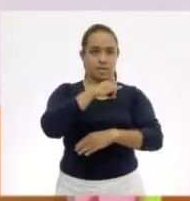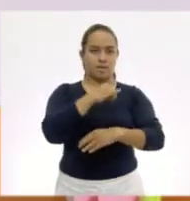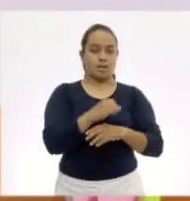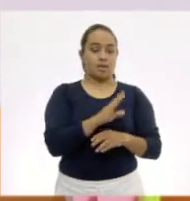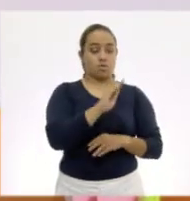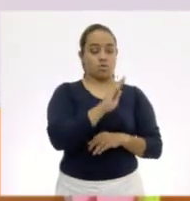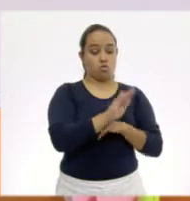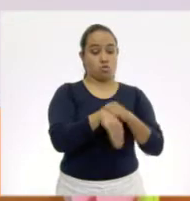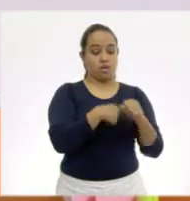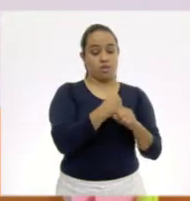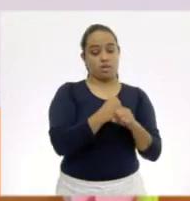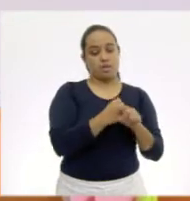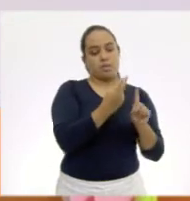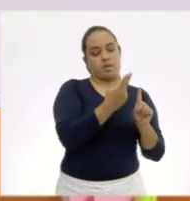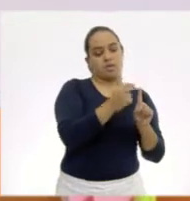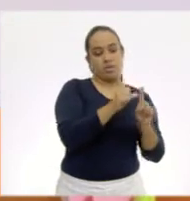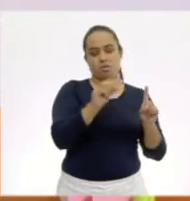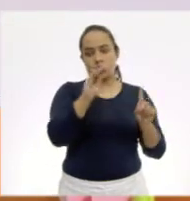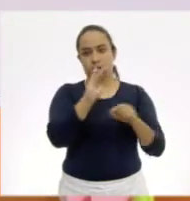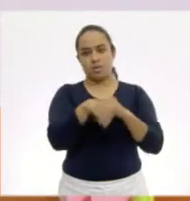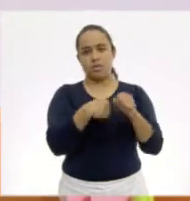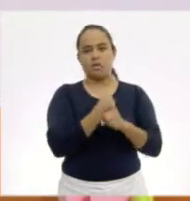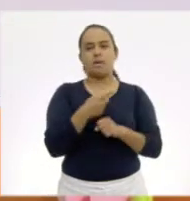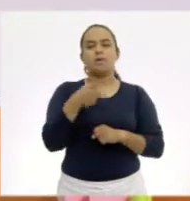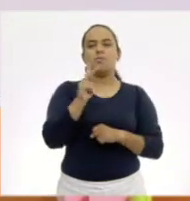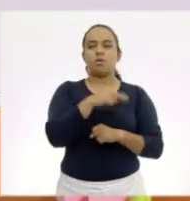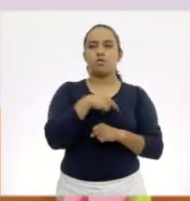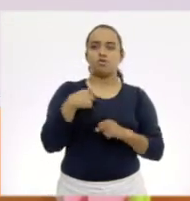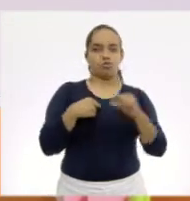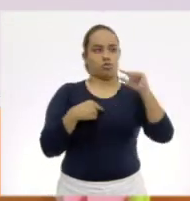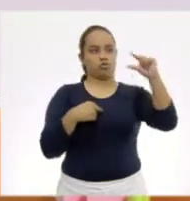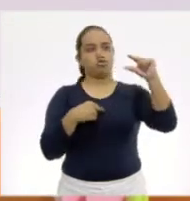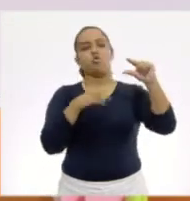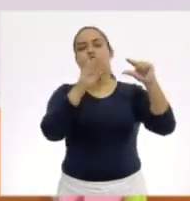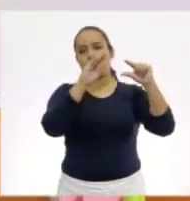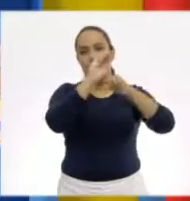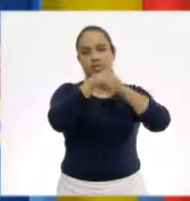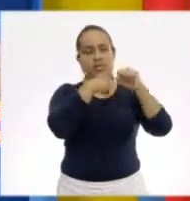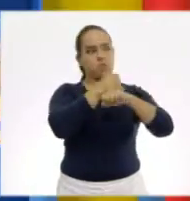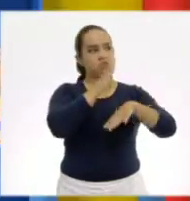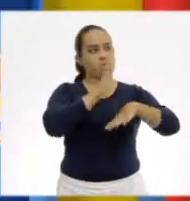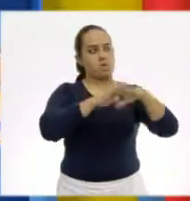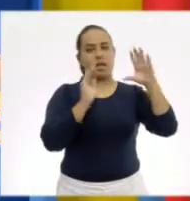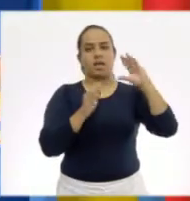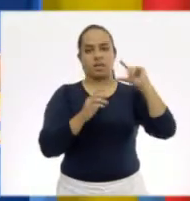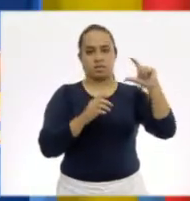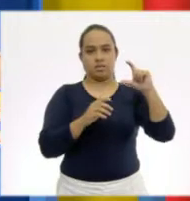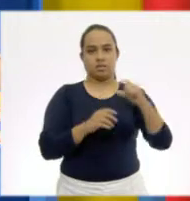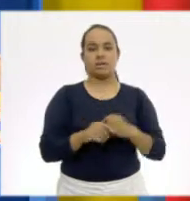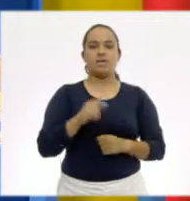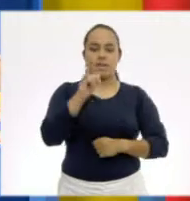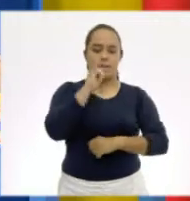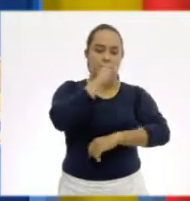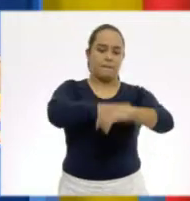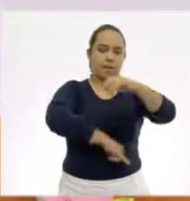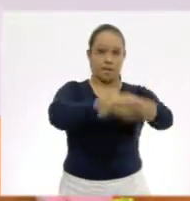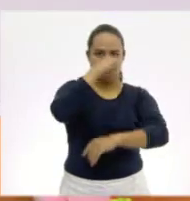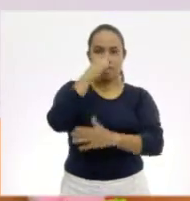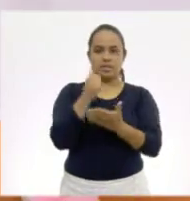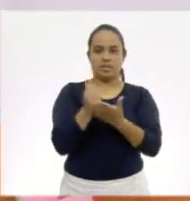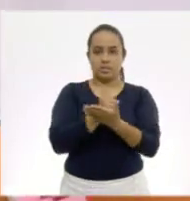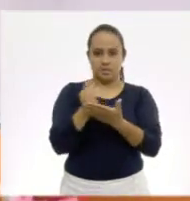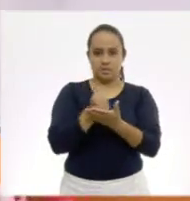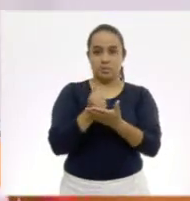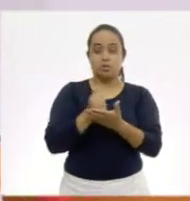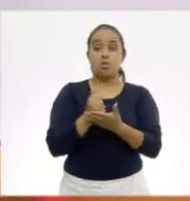90 años o 25, pero podemos tomar el más grande. Exactamente. 90. Entonces ya tenemos una que es la ballena azul. Ajá.